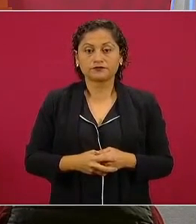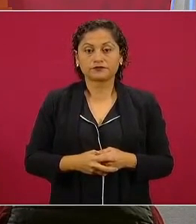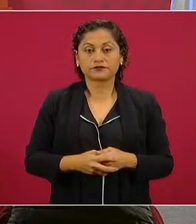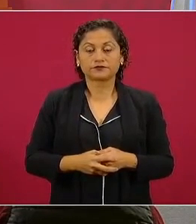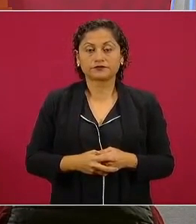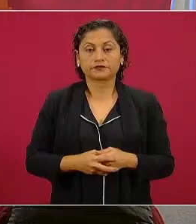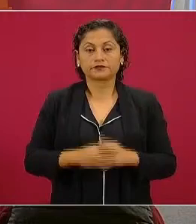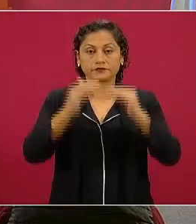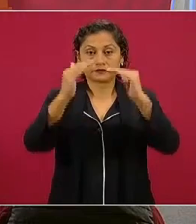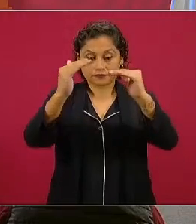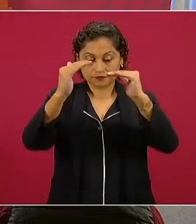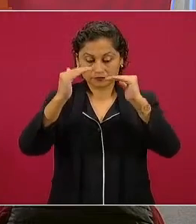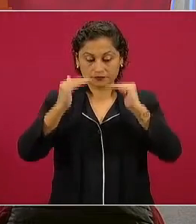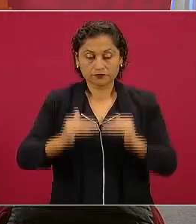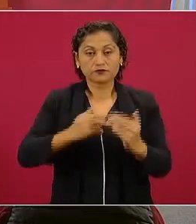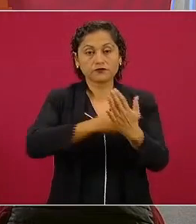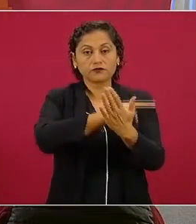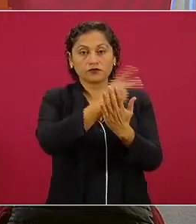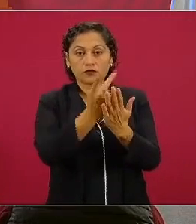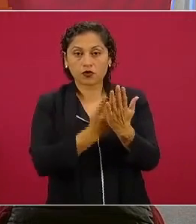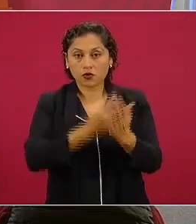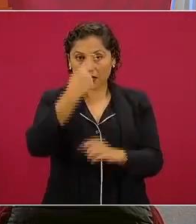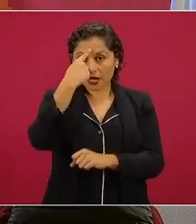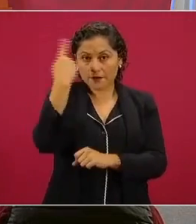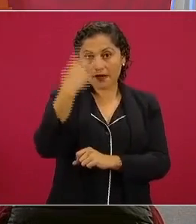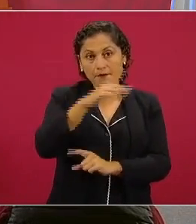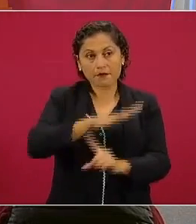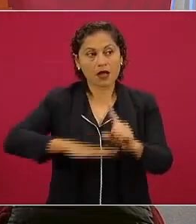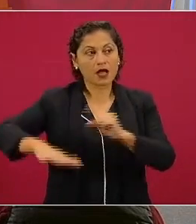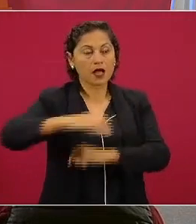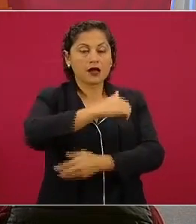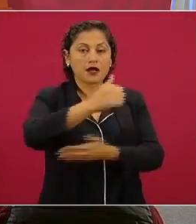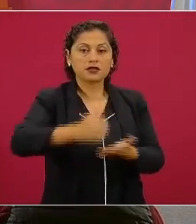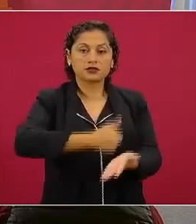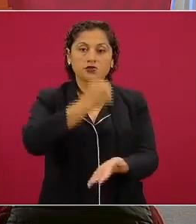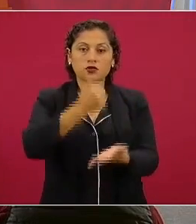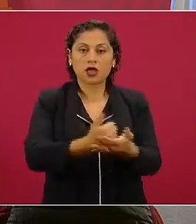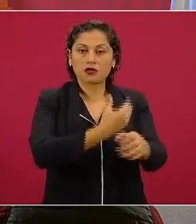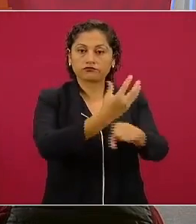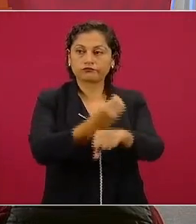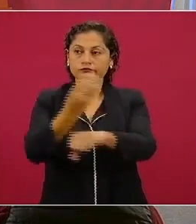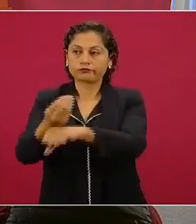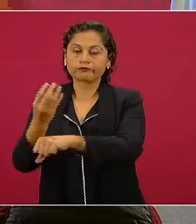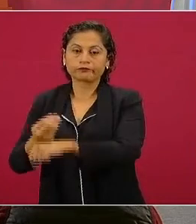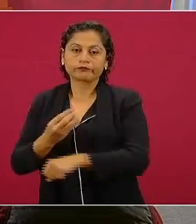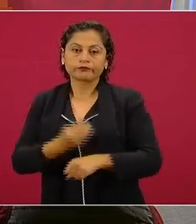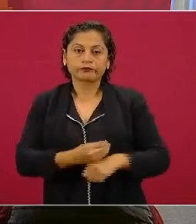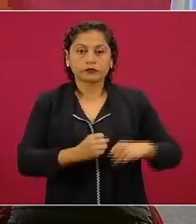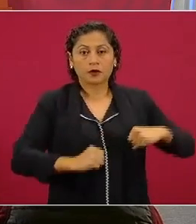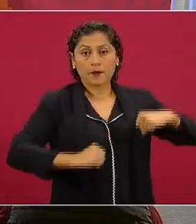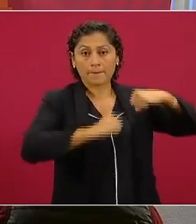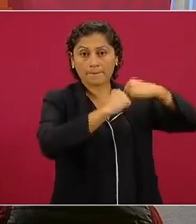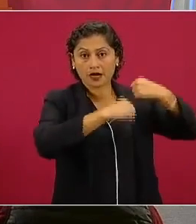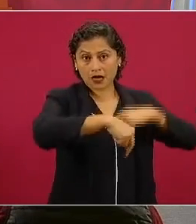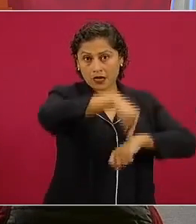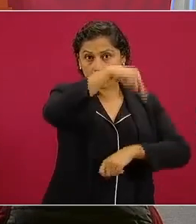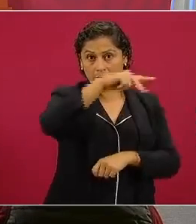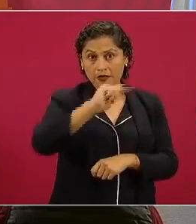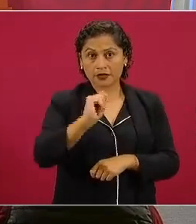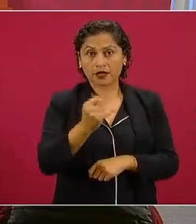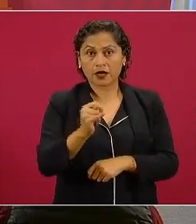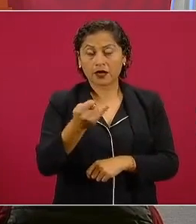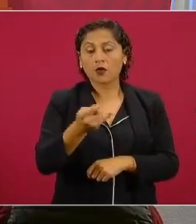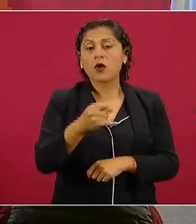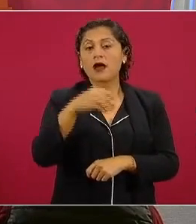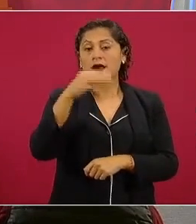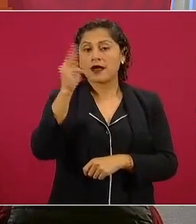El programa de mejoramiento urbano, colonias marginadas de la frontera norte, Tijuana, Mexicali, San